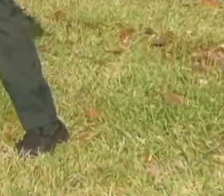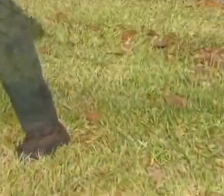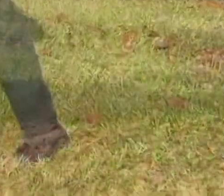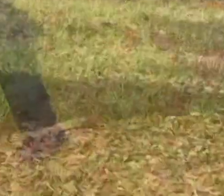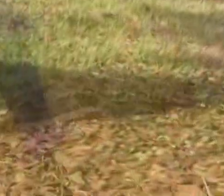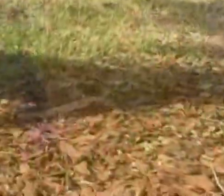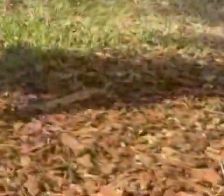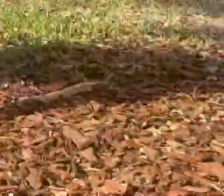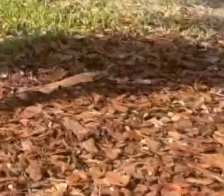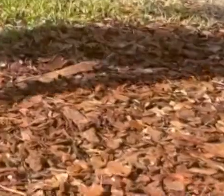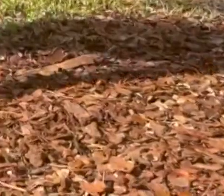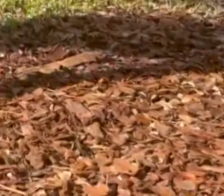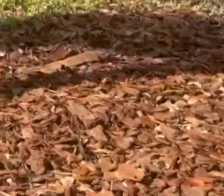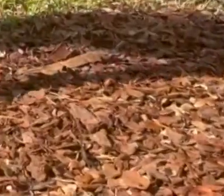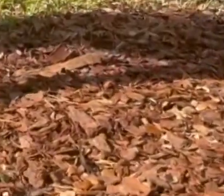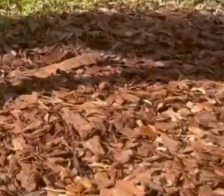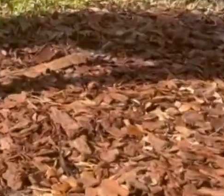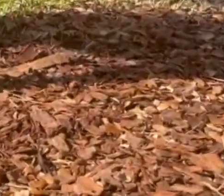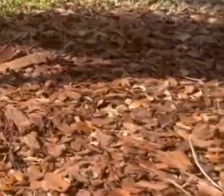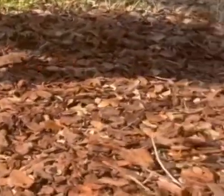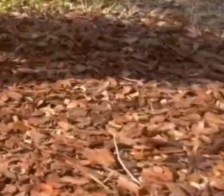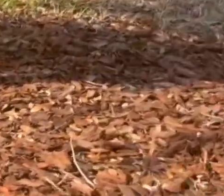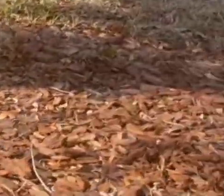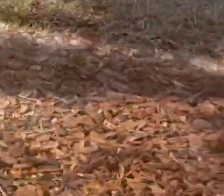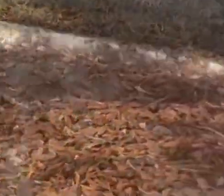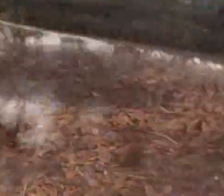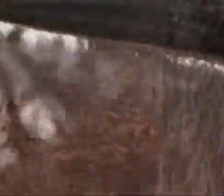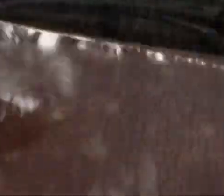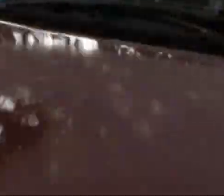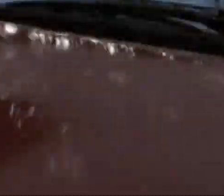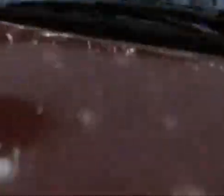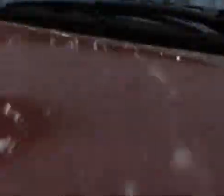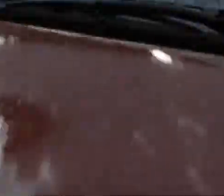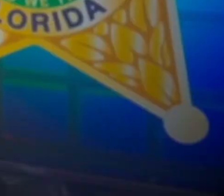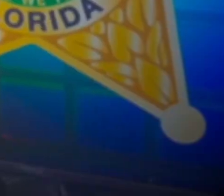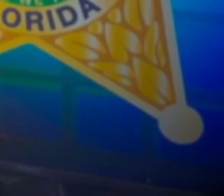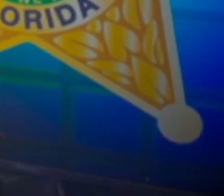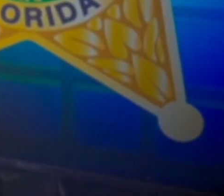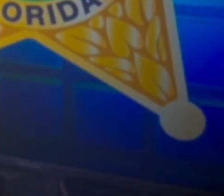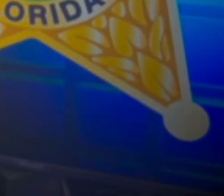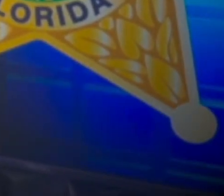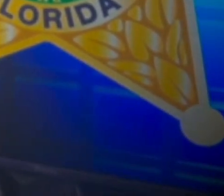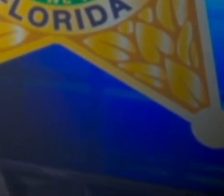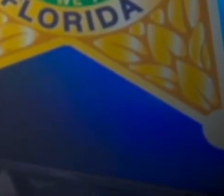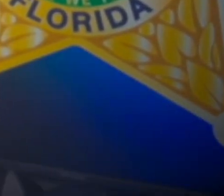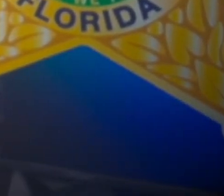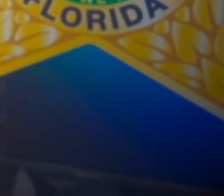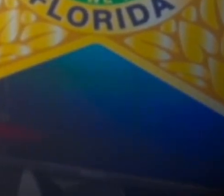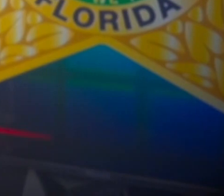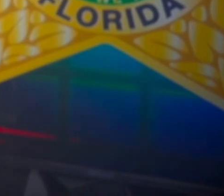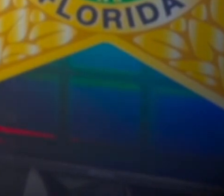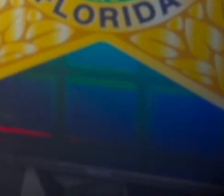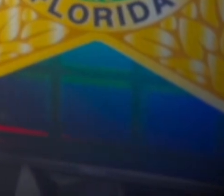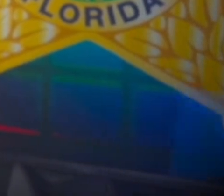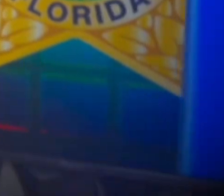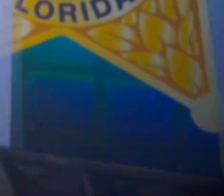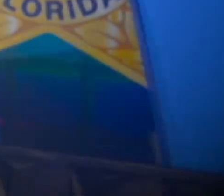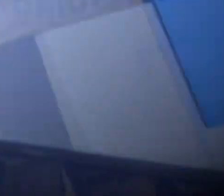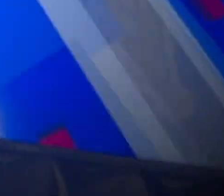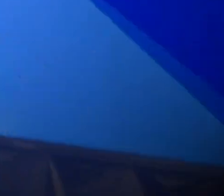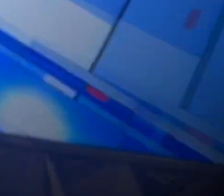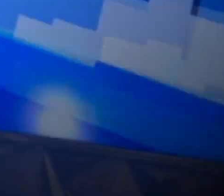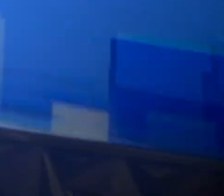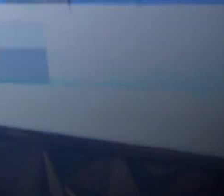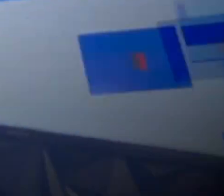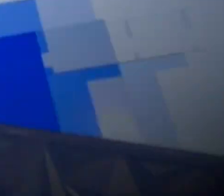contra de conductores negligentes. Y más aún, señores, que empiezan las fiestas y como ustedes ya vieron, la gente está manejando borrachita y